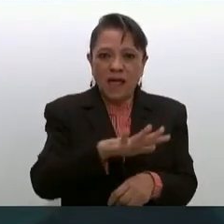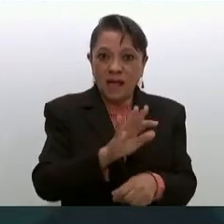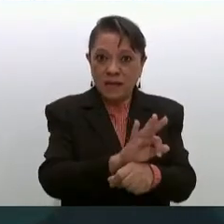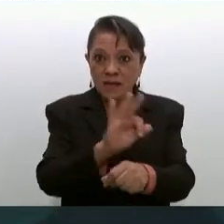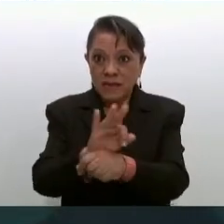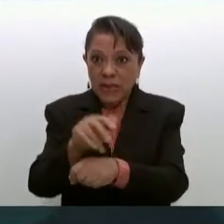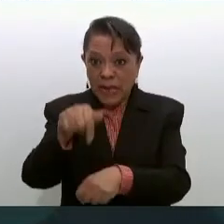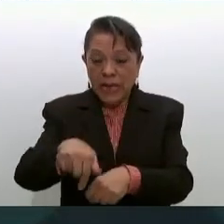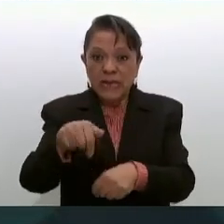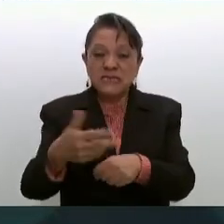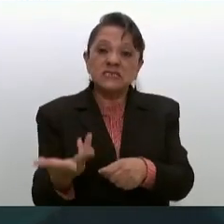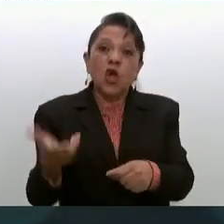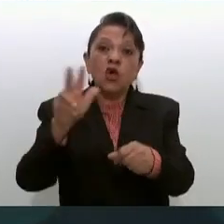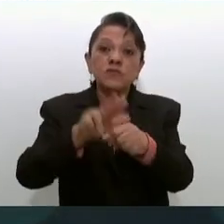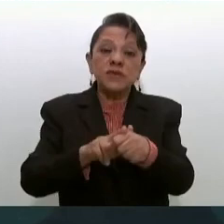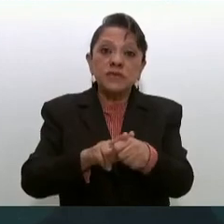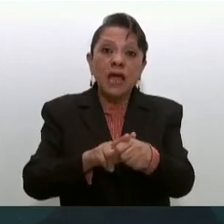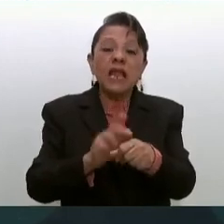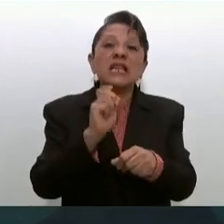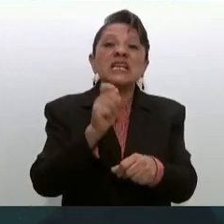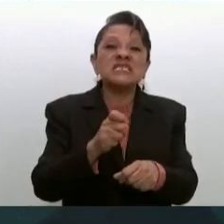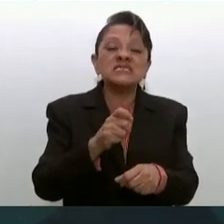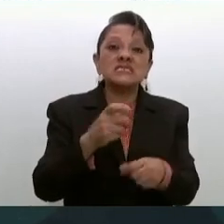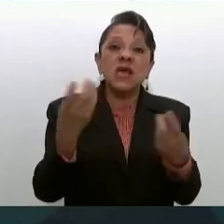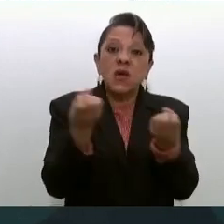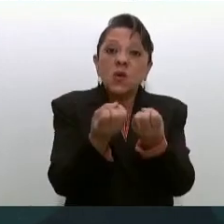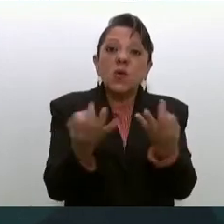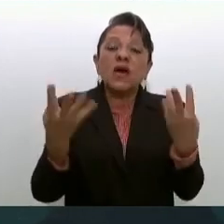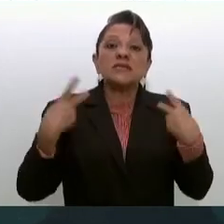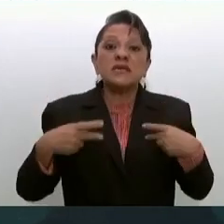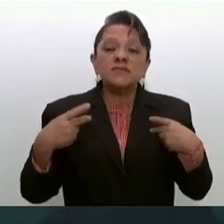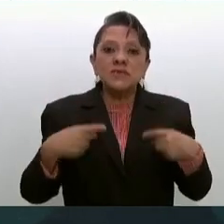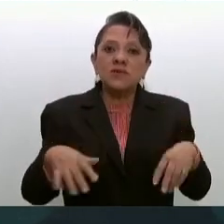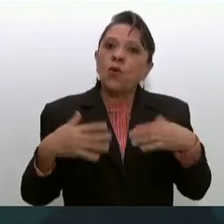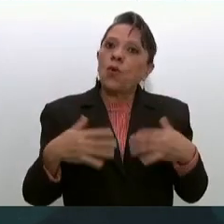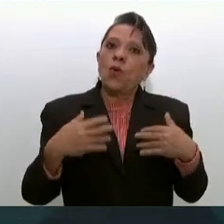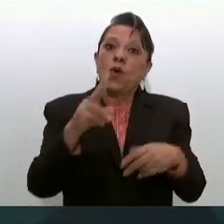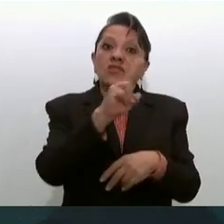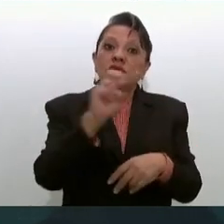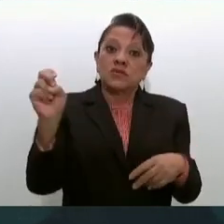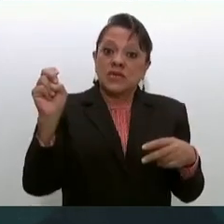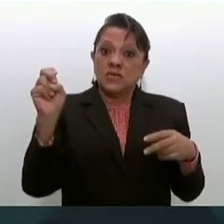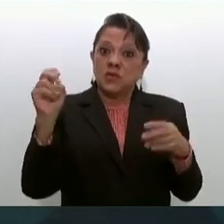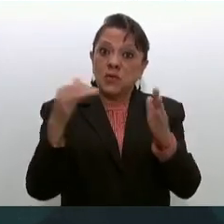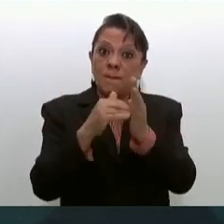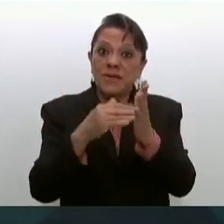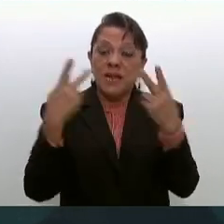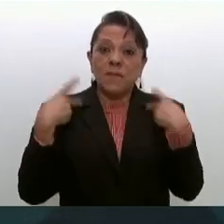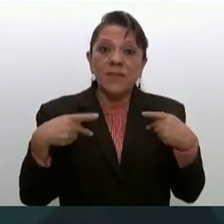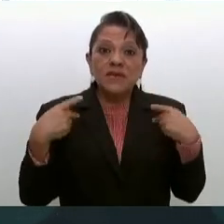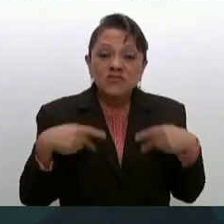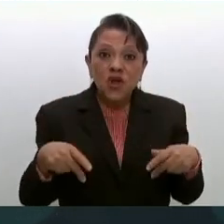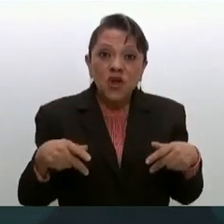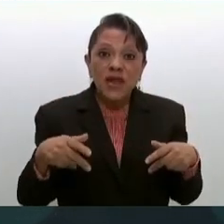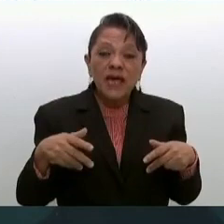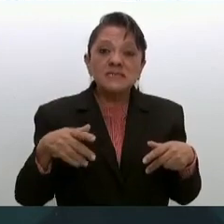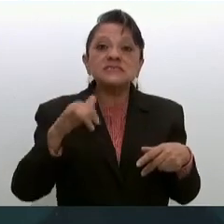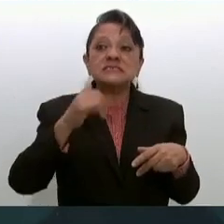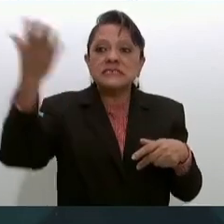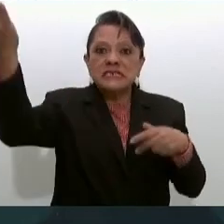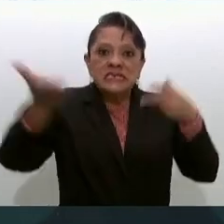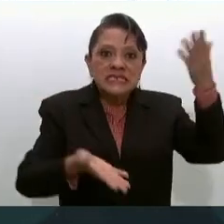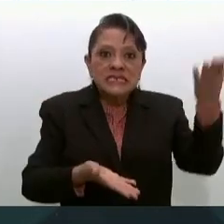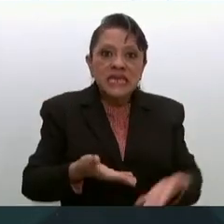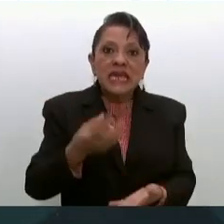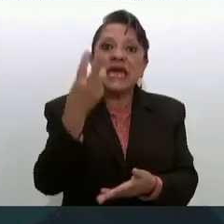hospital alcanza a 200 mil habitantes y llegan de tres municipios,